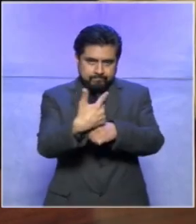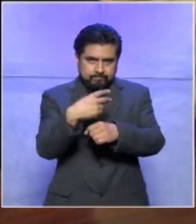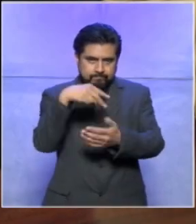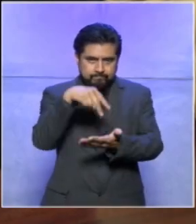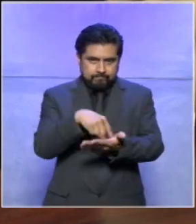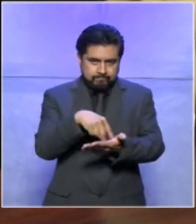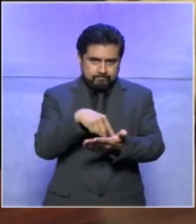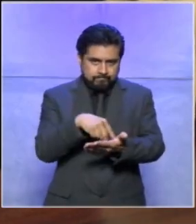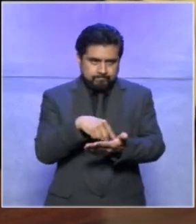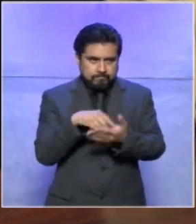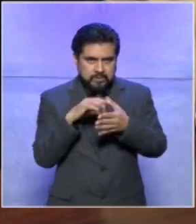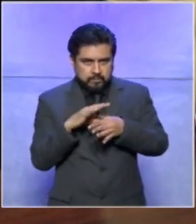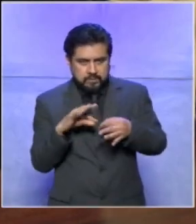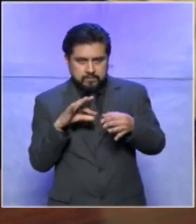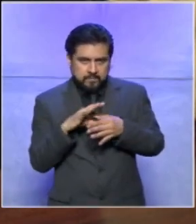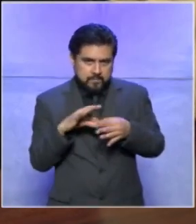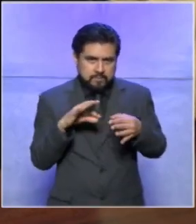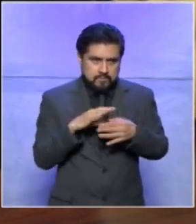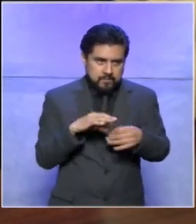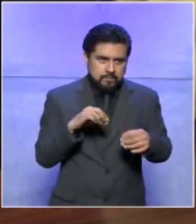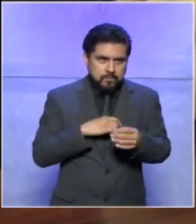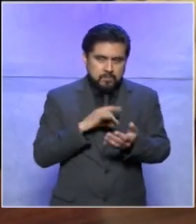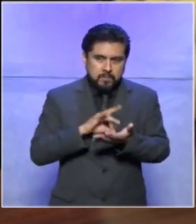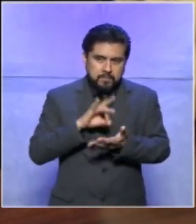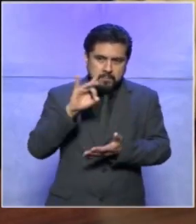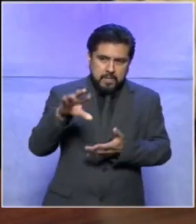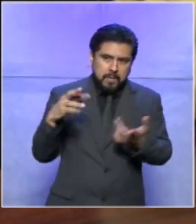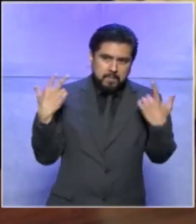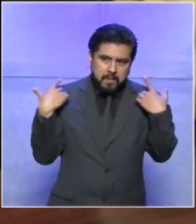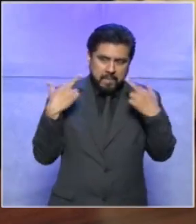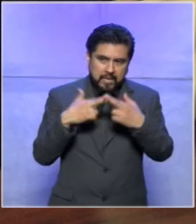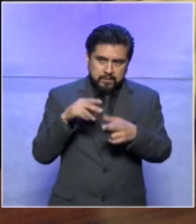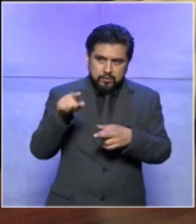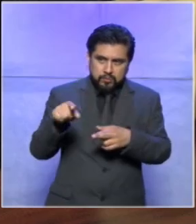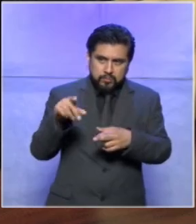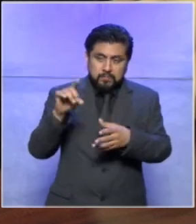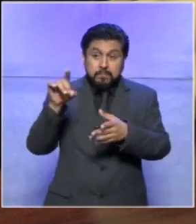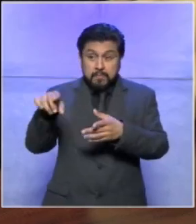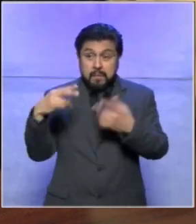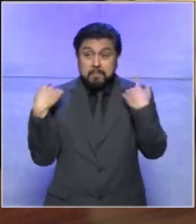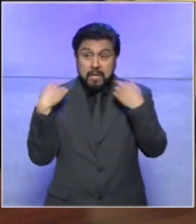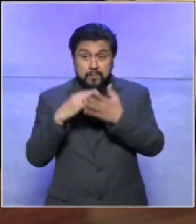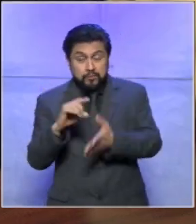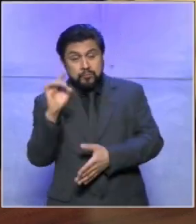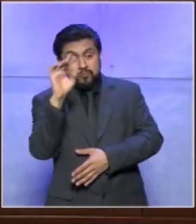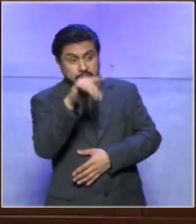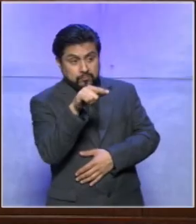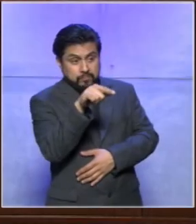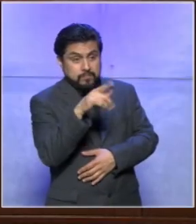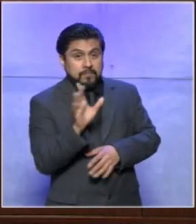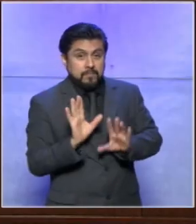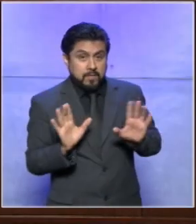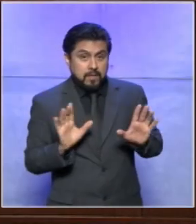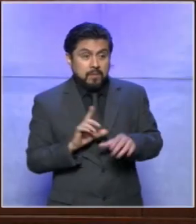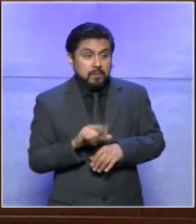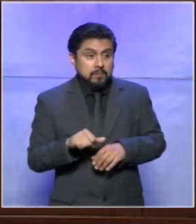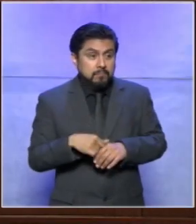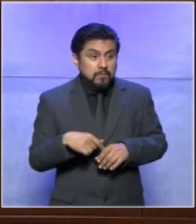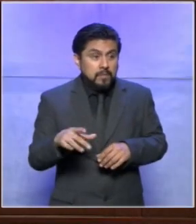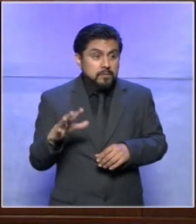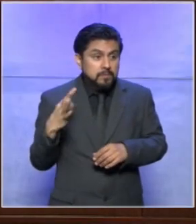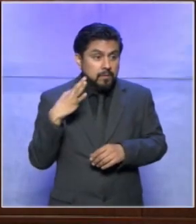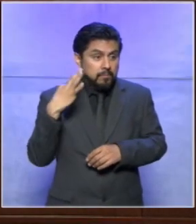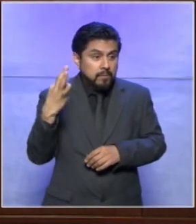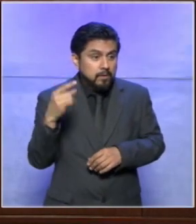y para subirlo y mandárselo a mi maestro que mi maestro se lo mandó a usted muy bien y cuando te enteraste que habías